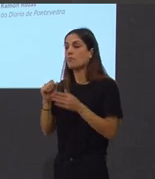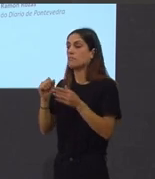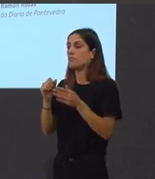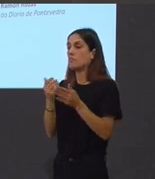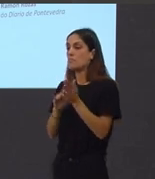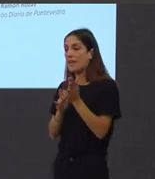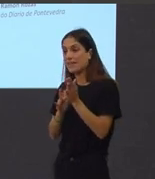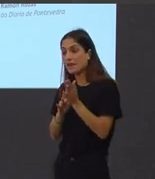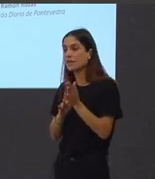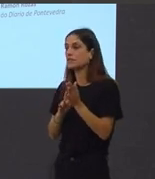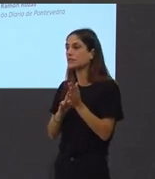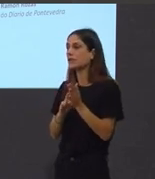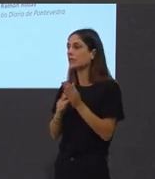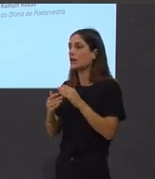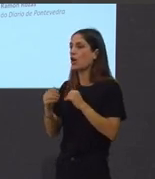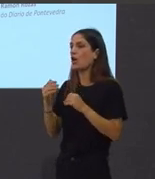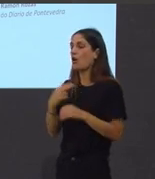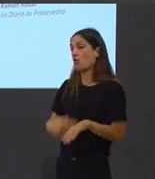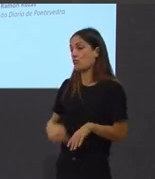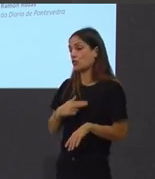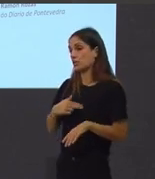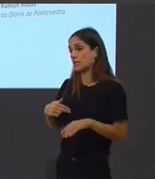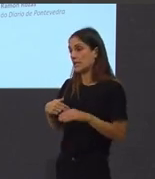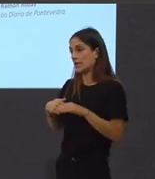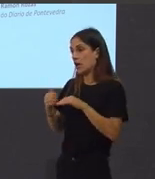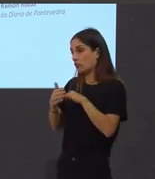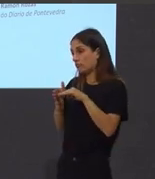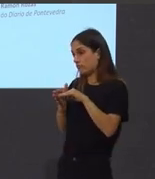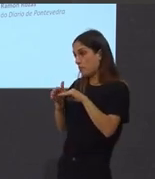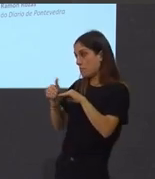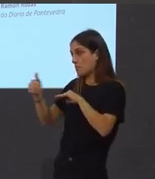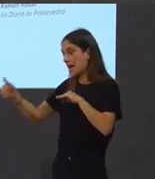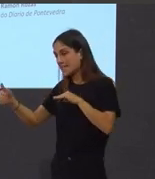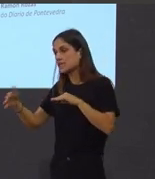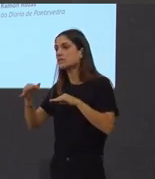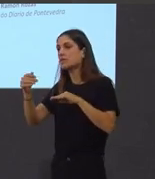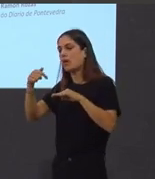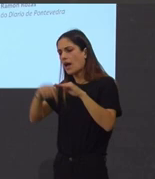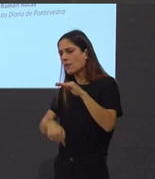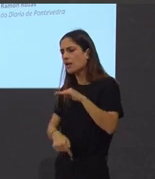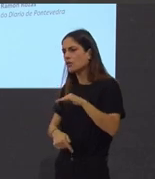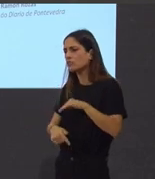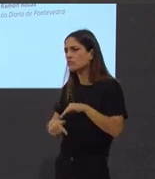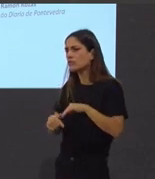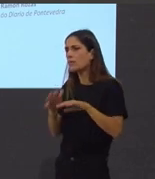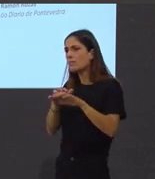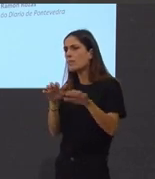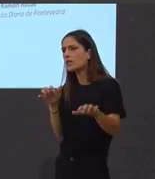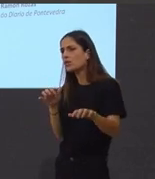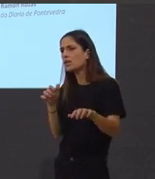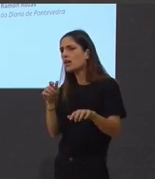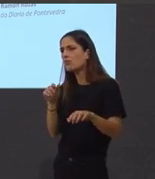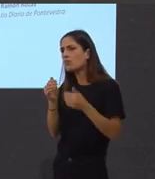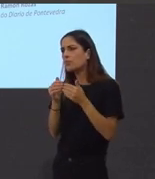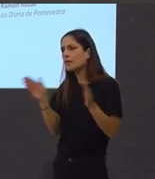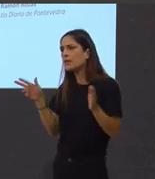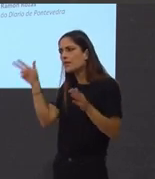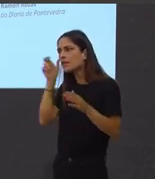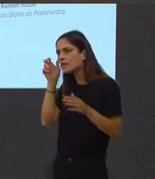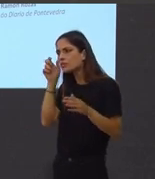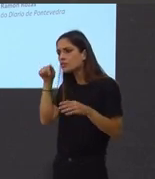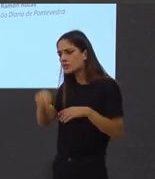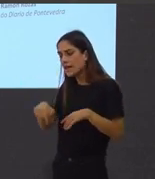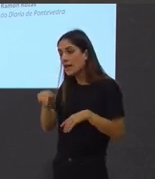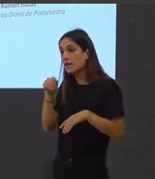fronteira de Compostela, sí? pero máis, por exemplo, na Ría Arbaixas, foi no luar, porque Mercedes Peón levaba esa